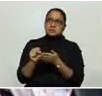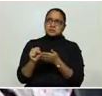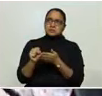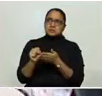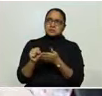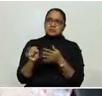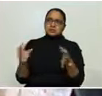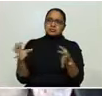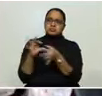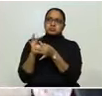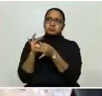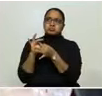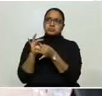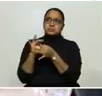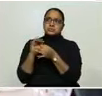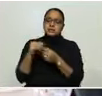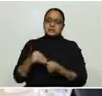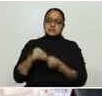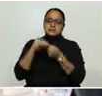expertos,